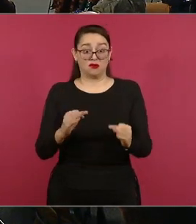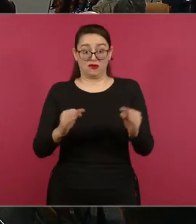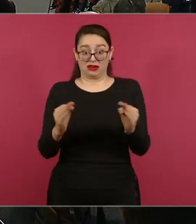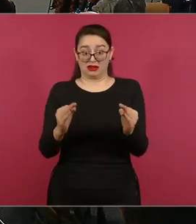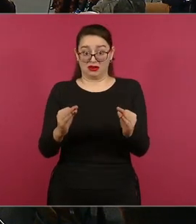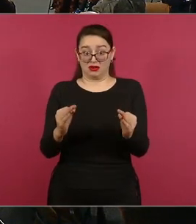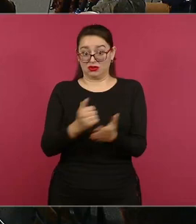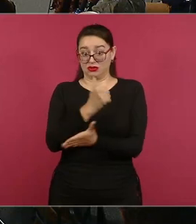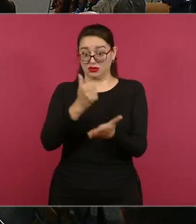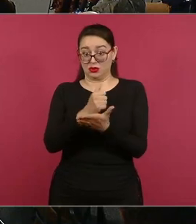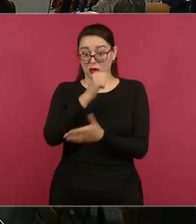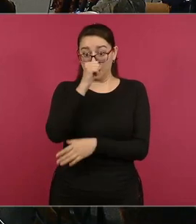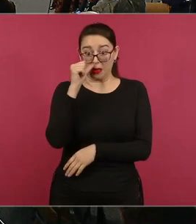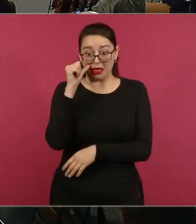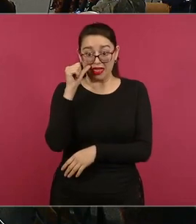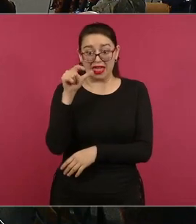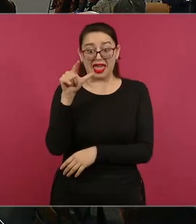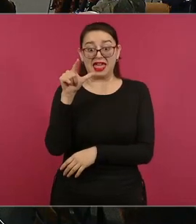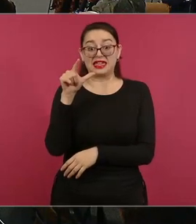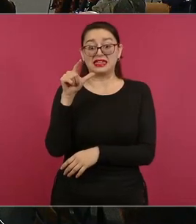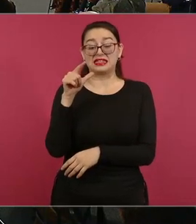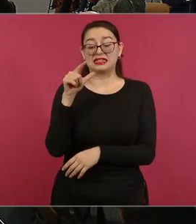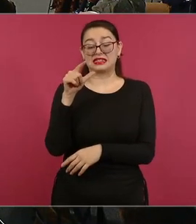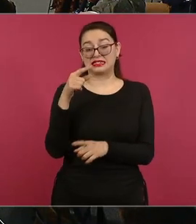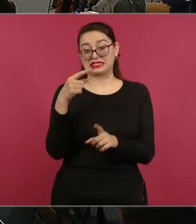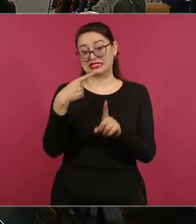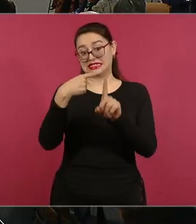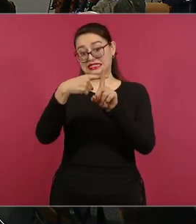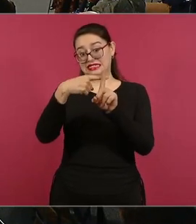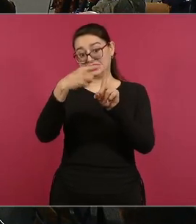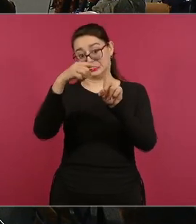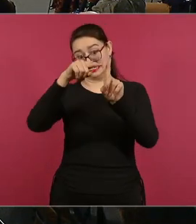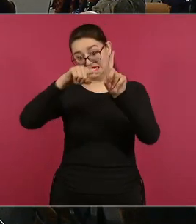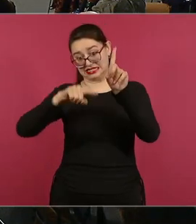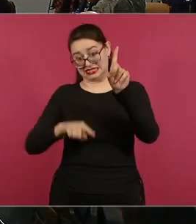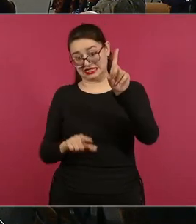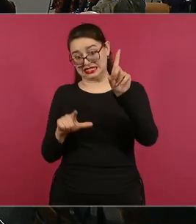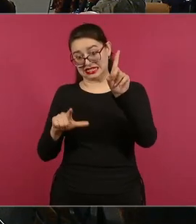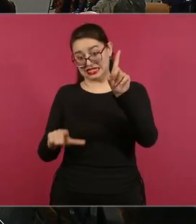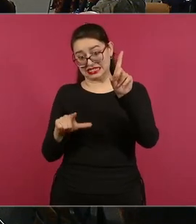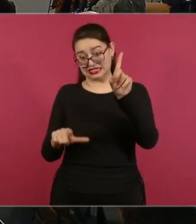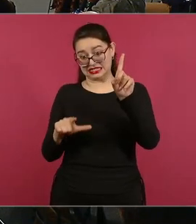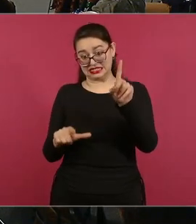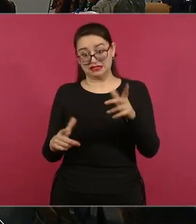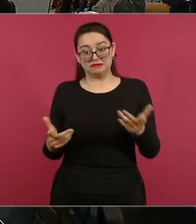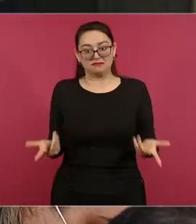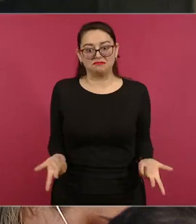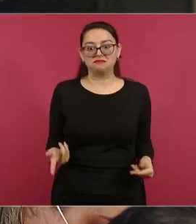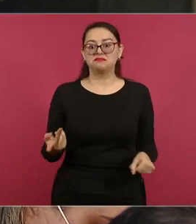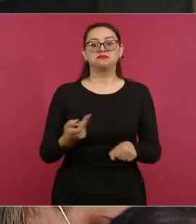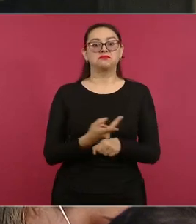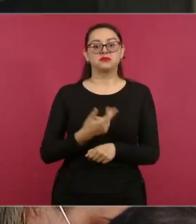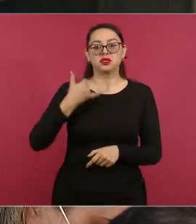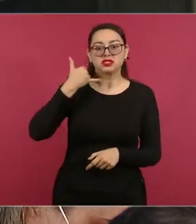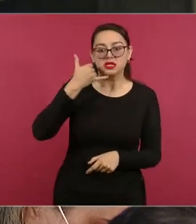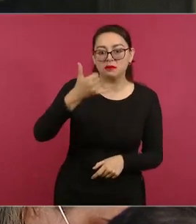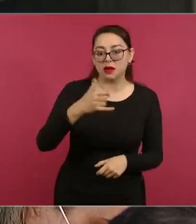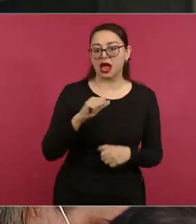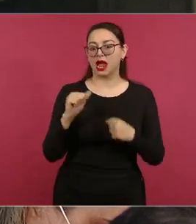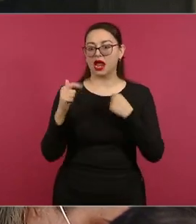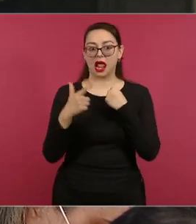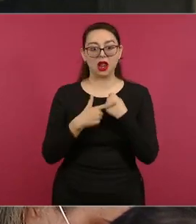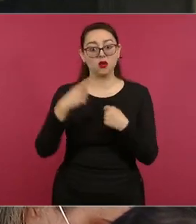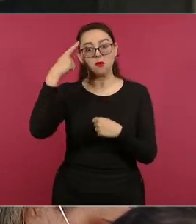Ciudad Juárez a menos de 17 grados centígrados. Y la jirafa, Benito, no hay un número de teléfono al cual podamos